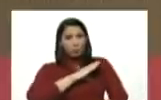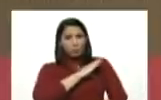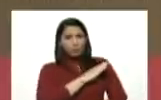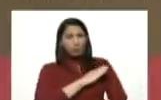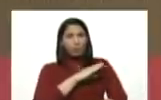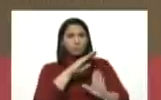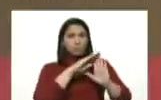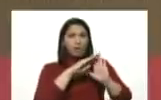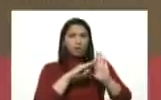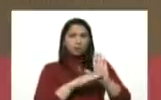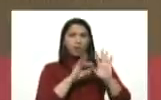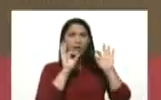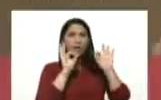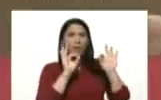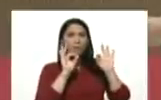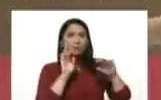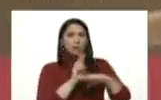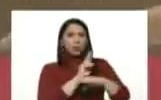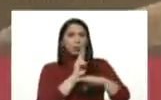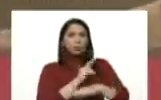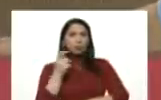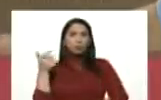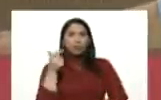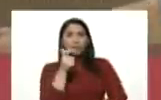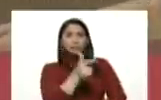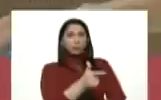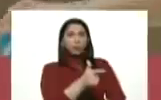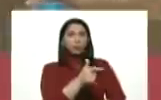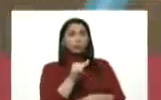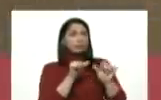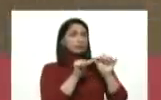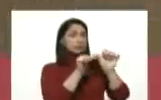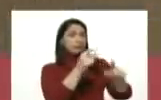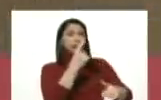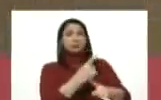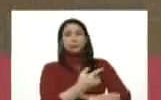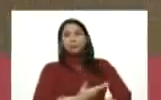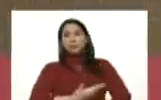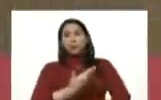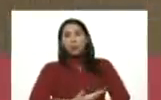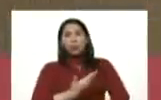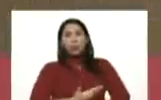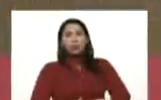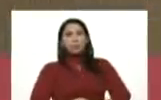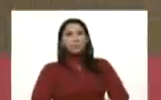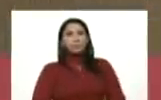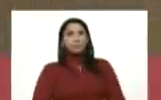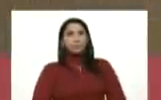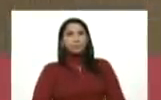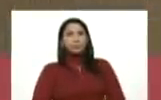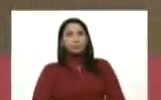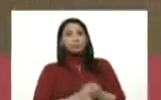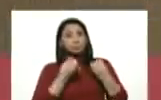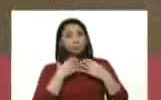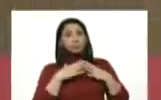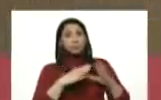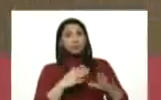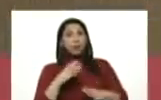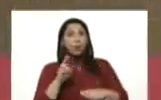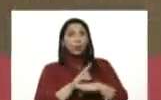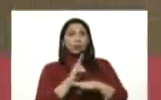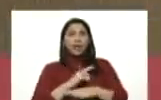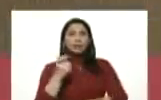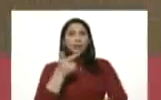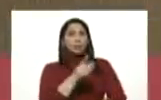manual especial de uso para el transporte. Sigue siendo muy importante que las unidades de transporte no